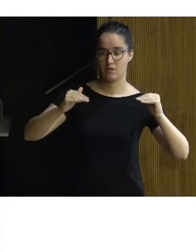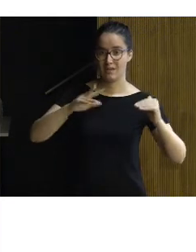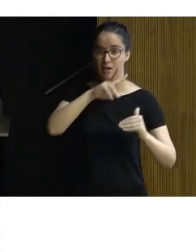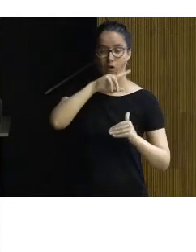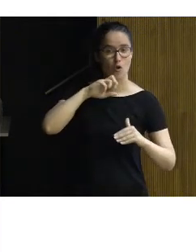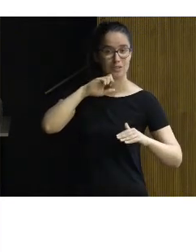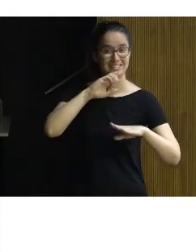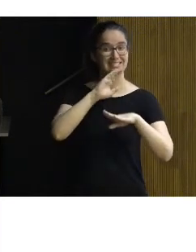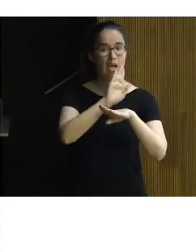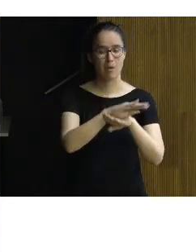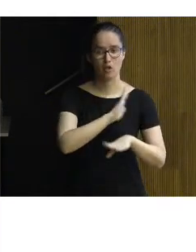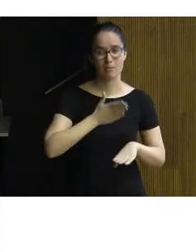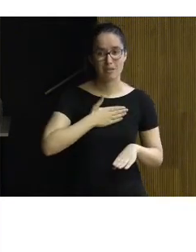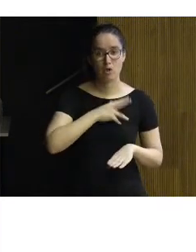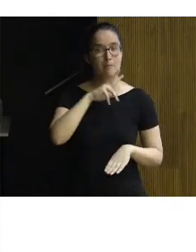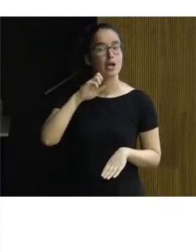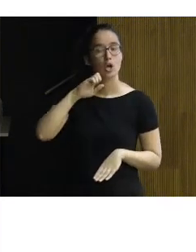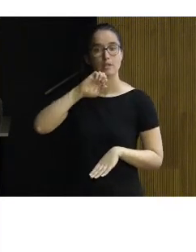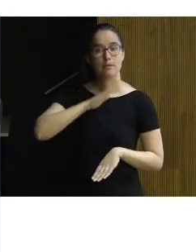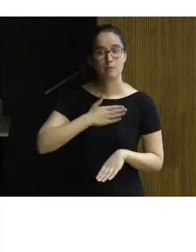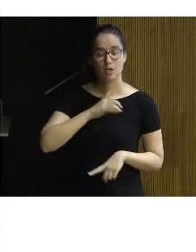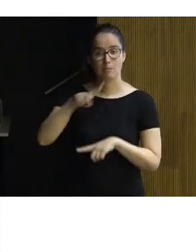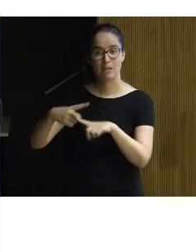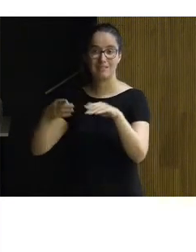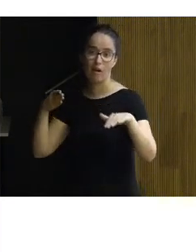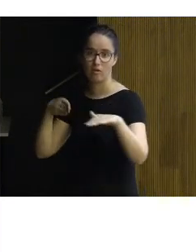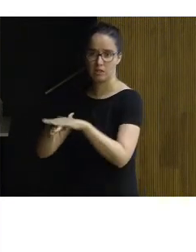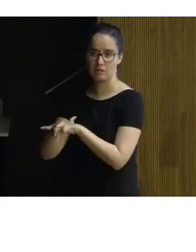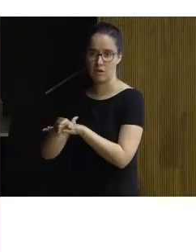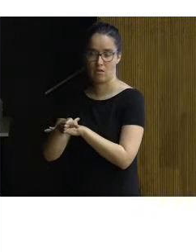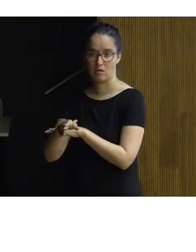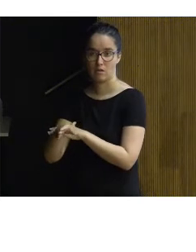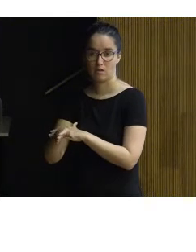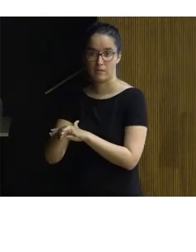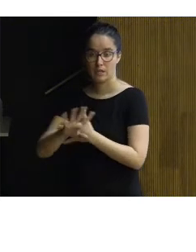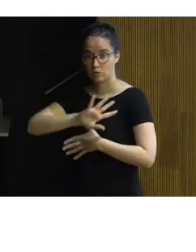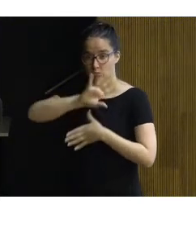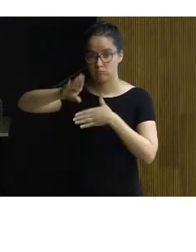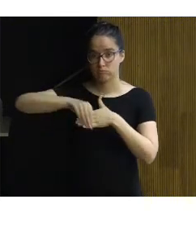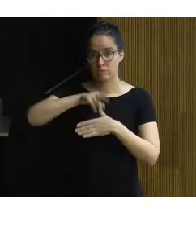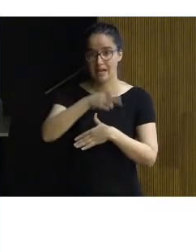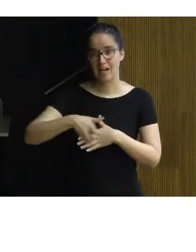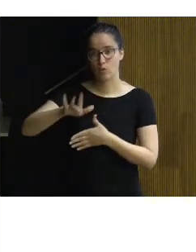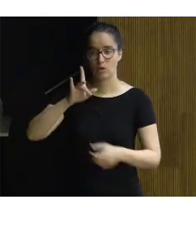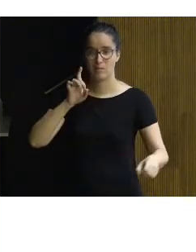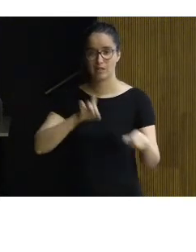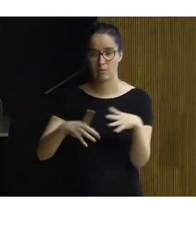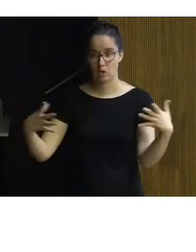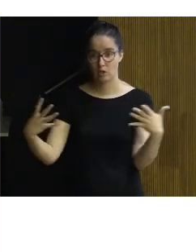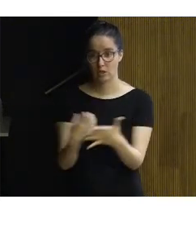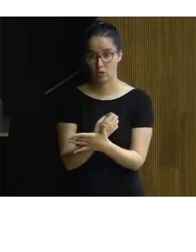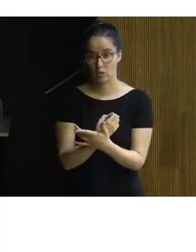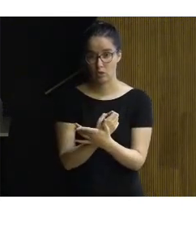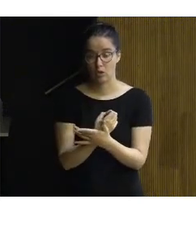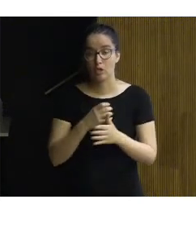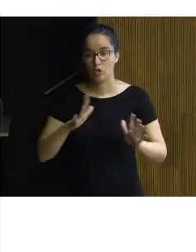conservación de patrimonio los valores patrimoniales y la accesibilidad y eso recogido en la UNE con la participación de todos y todo